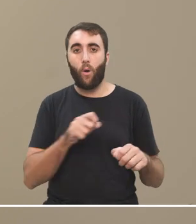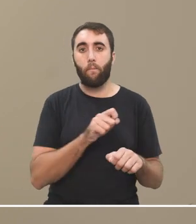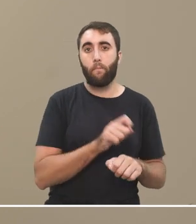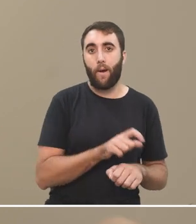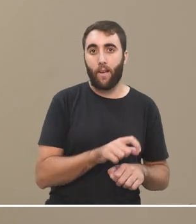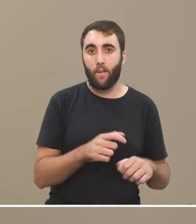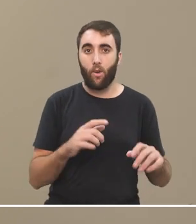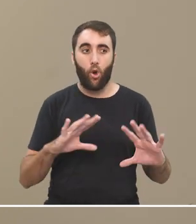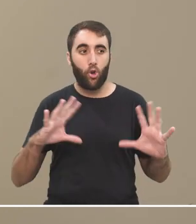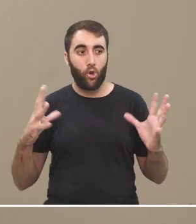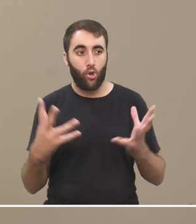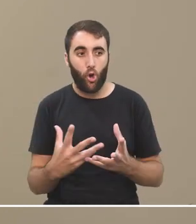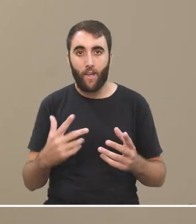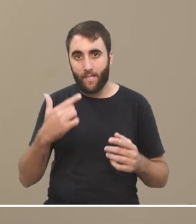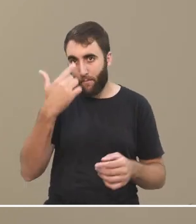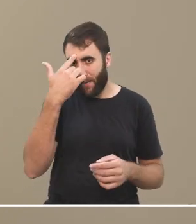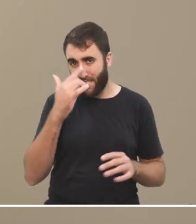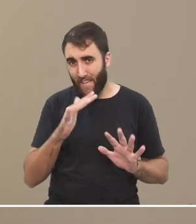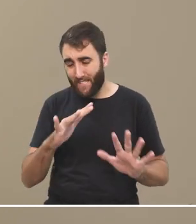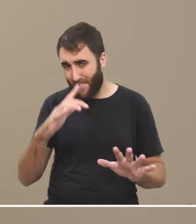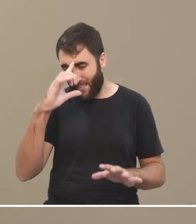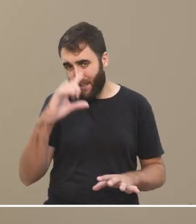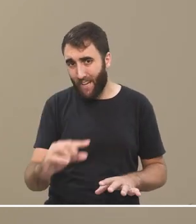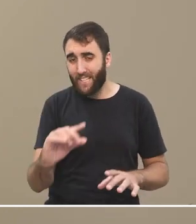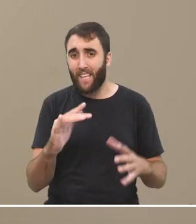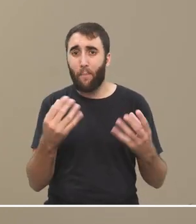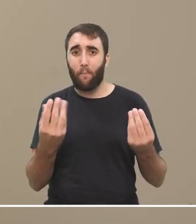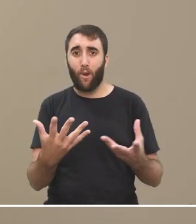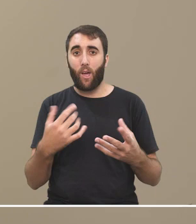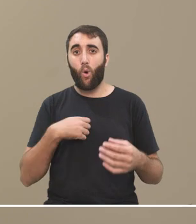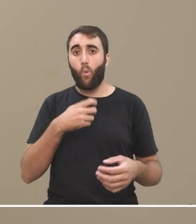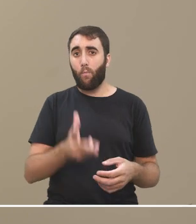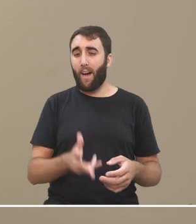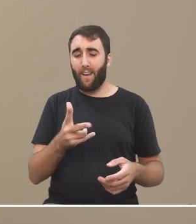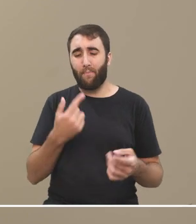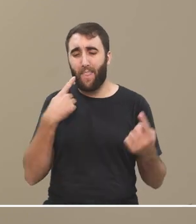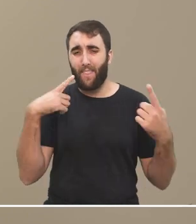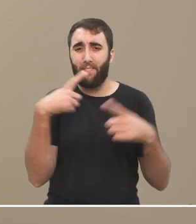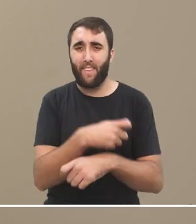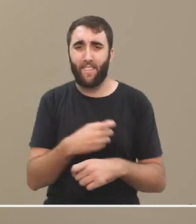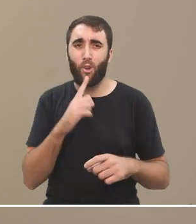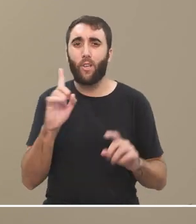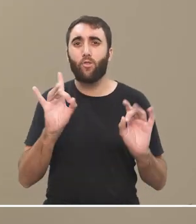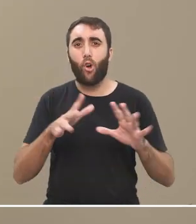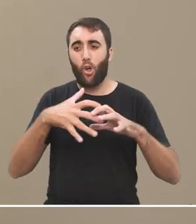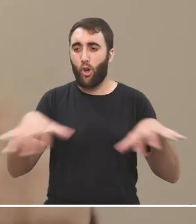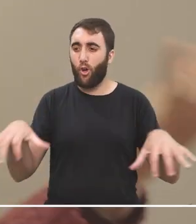del mal con toda la ingenuidad que tiene esto porque obviamente la condición humana es muchísimo más compleja que bien o mal